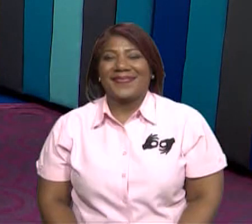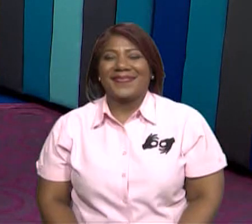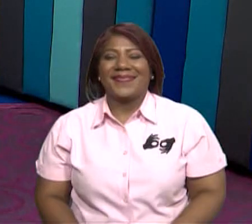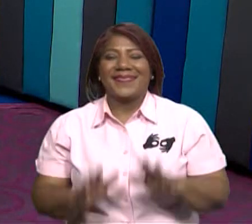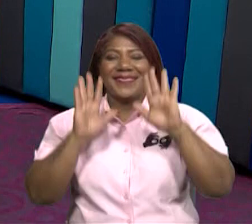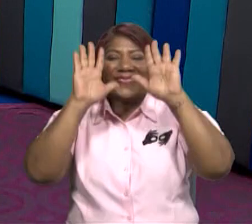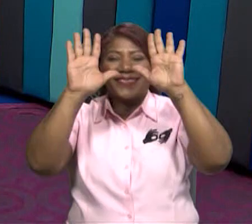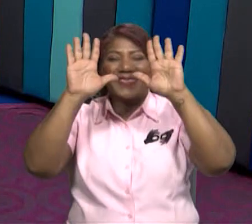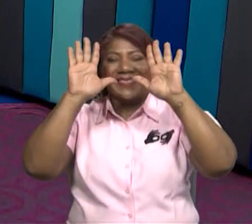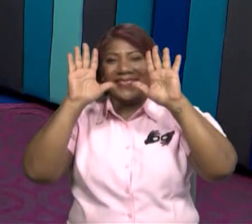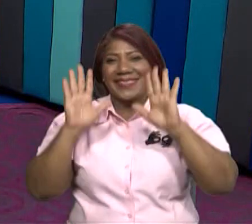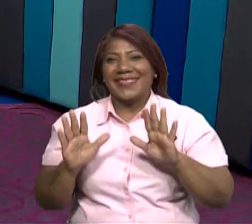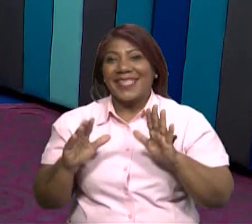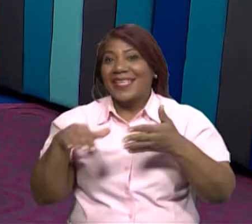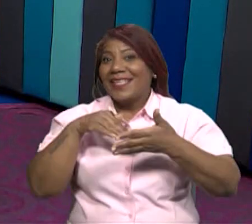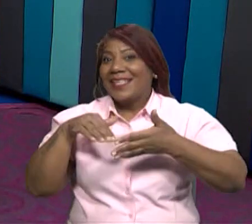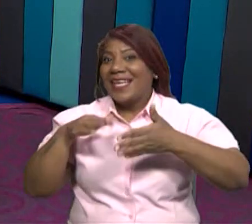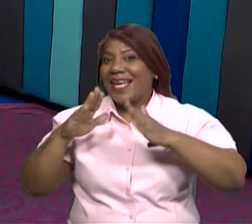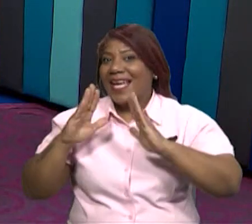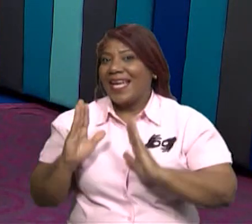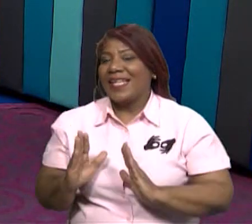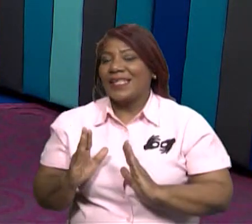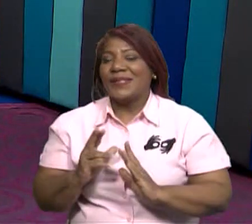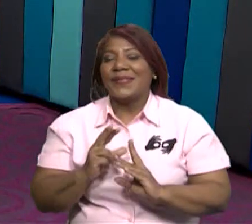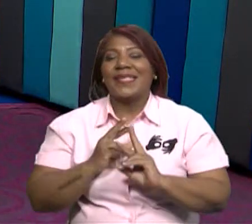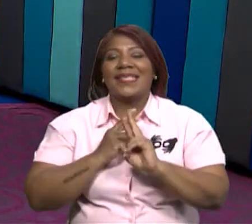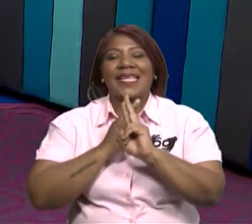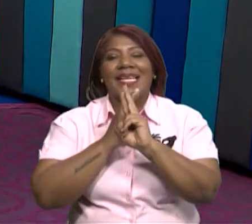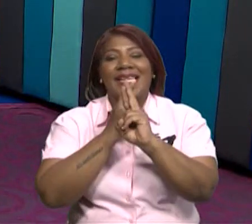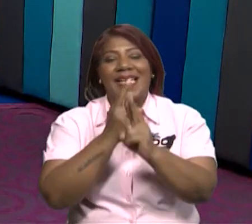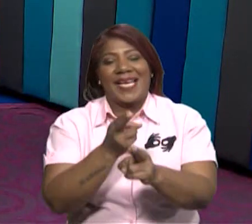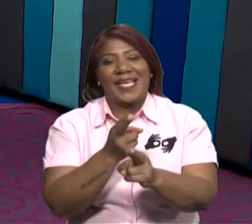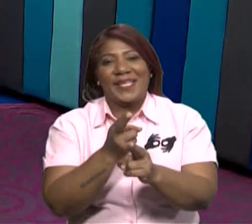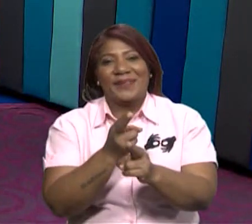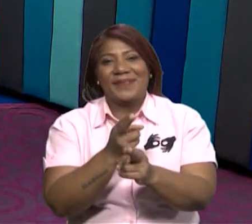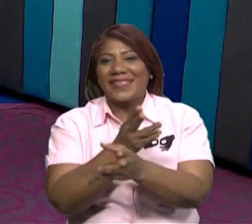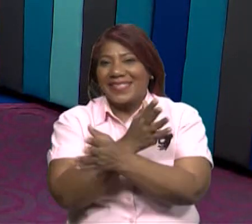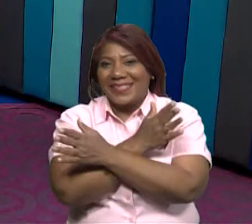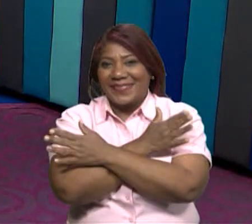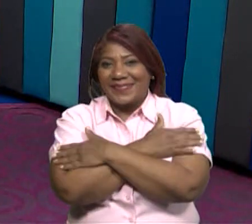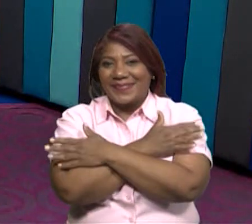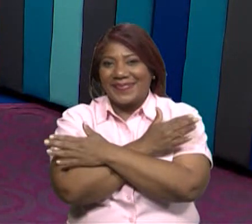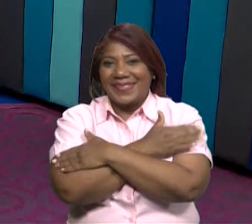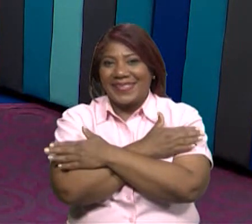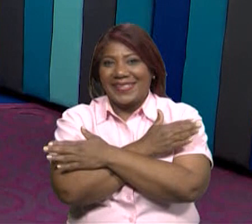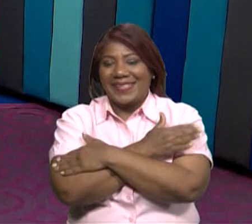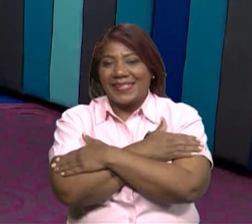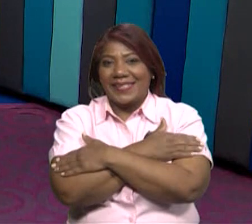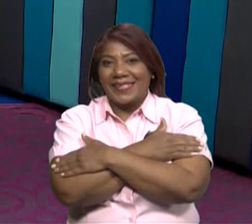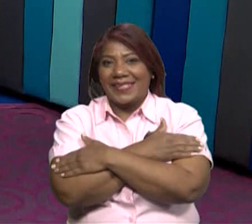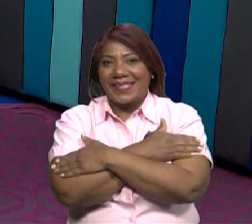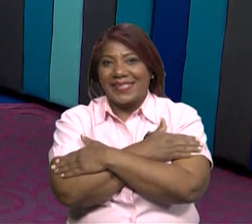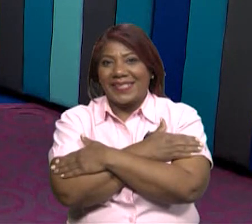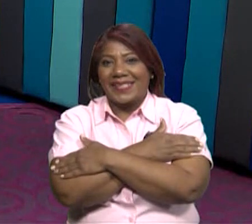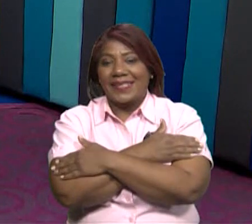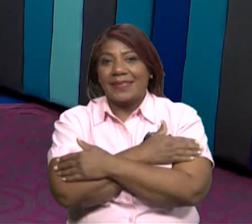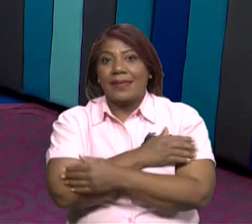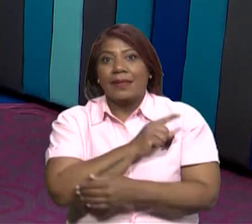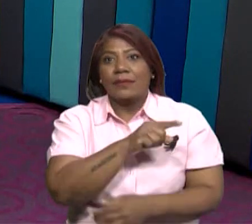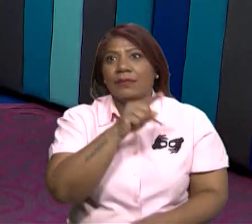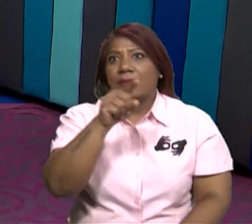¡Excelente! Mario, muy buena tu respuesta y te felicito. ¡Excelente! Nada más que te tuve que corretear por diferentes lugares.